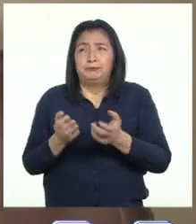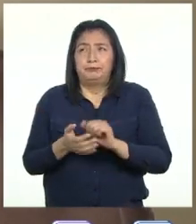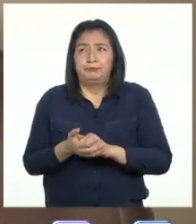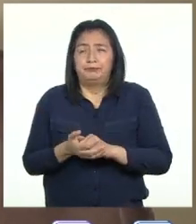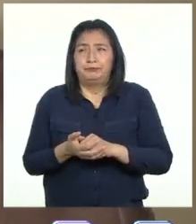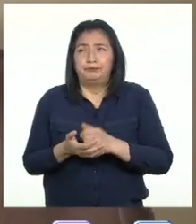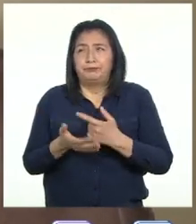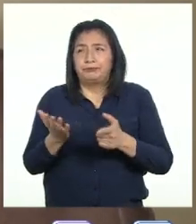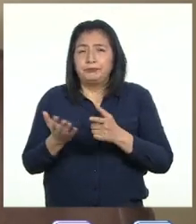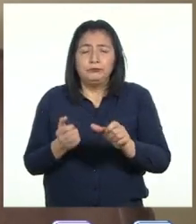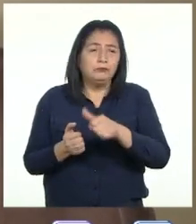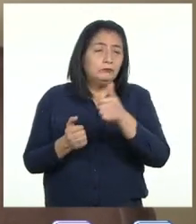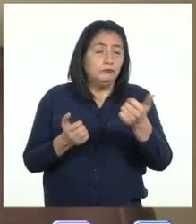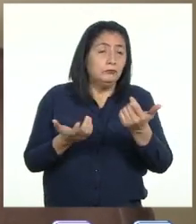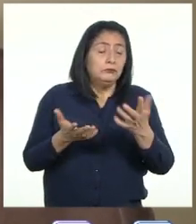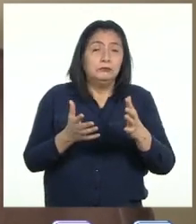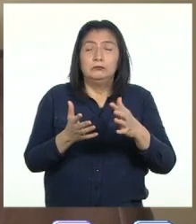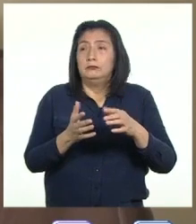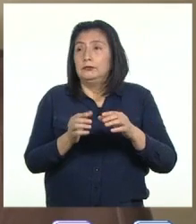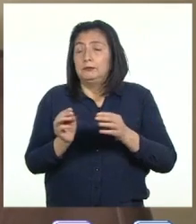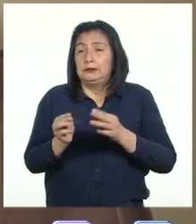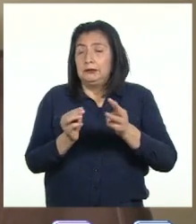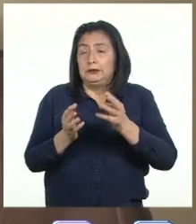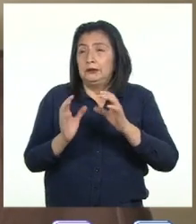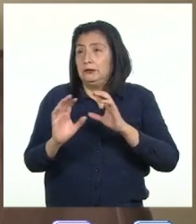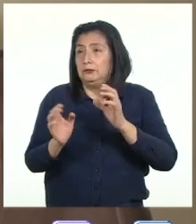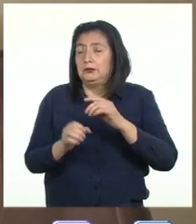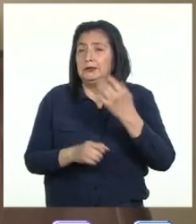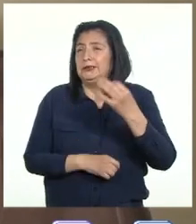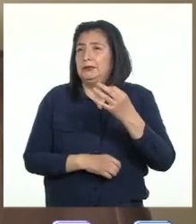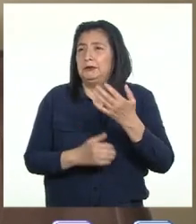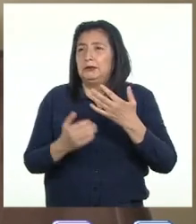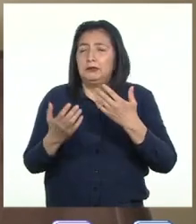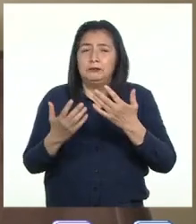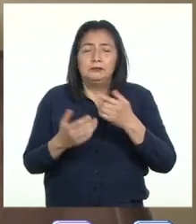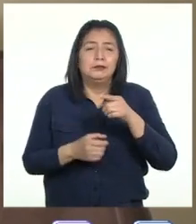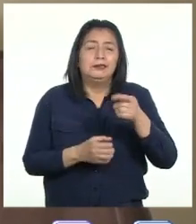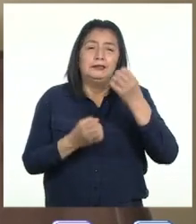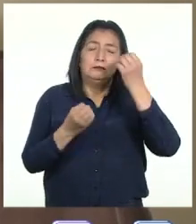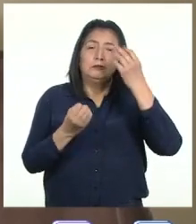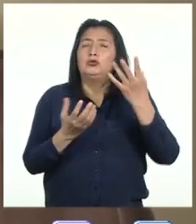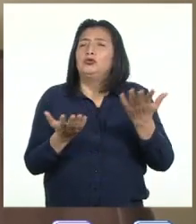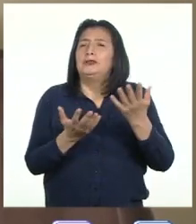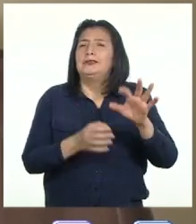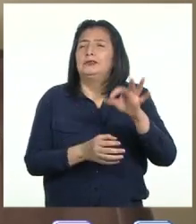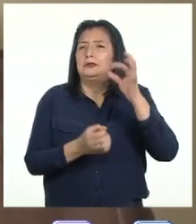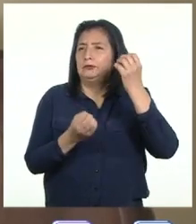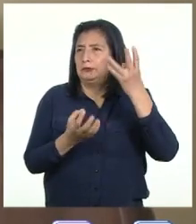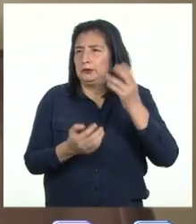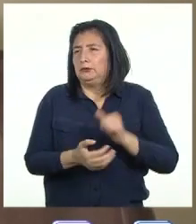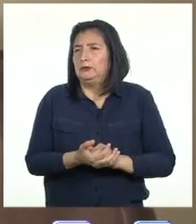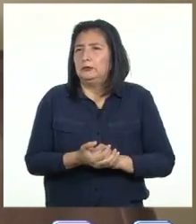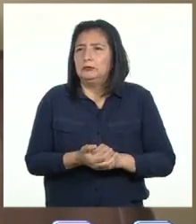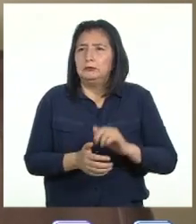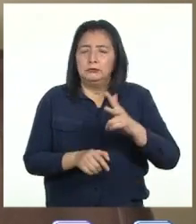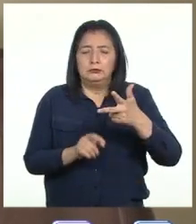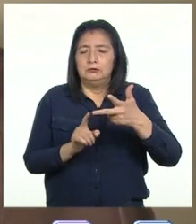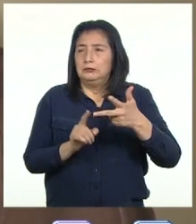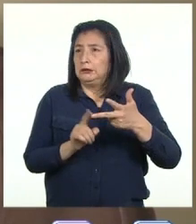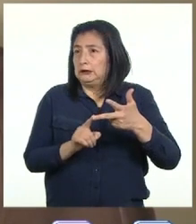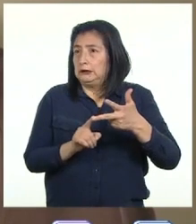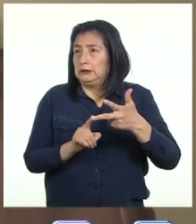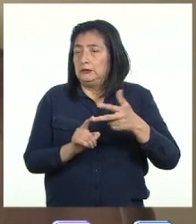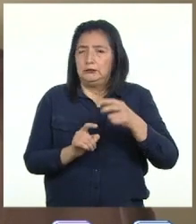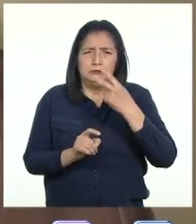u otro medio de comunicación estén refiriéndose siempre a las fuentes de la información Tercero